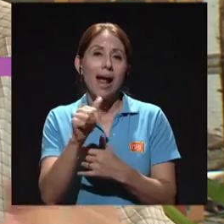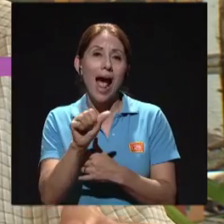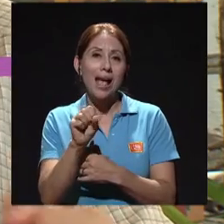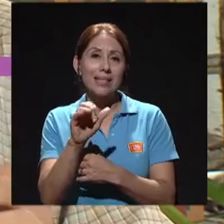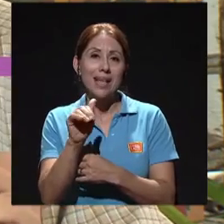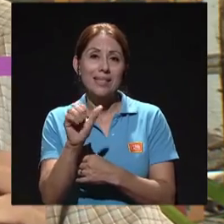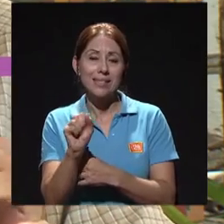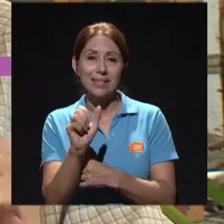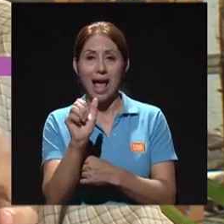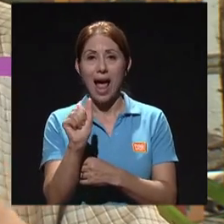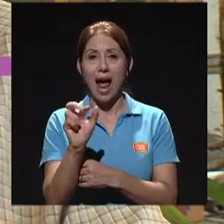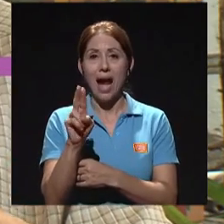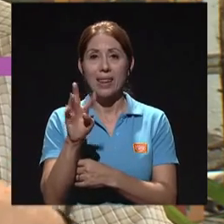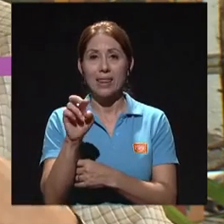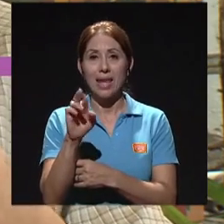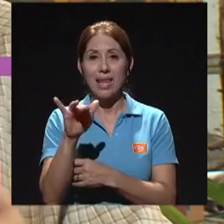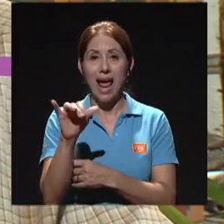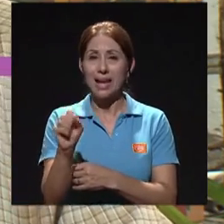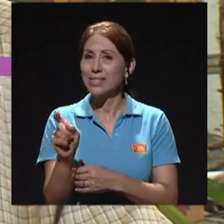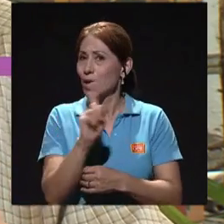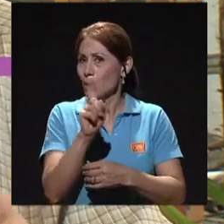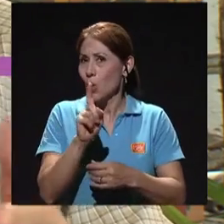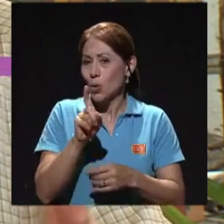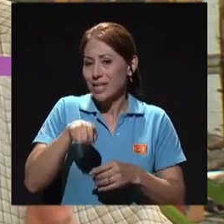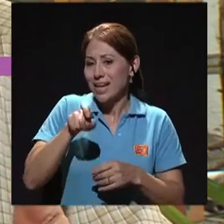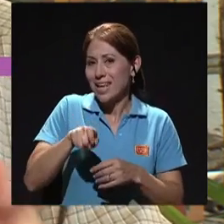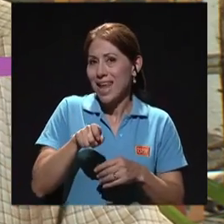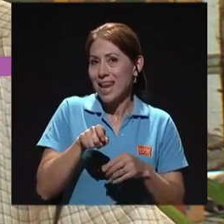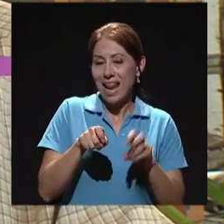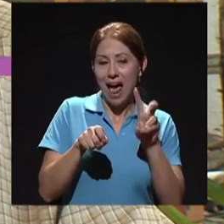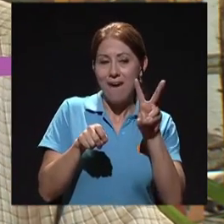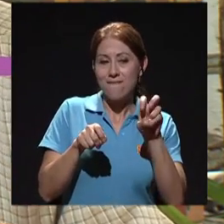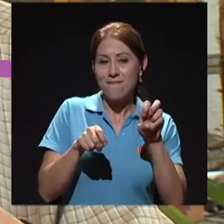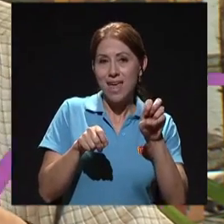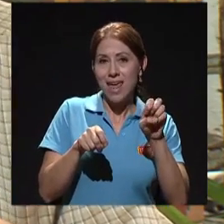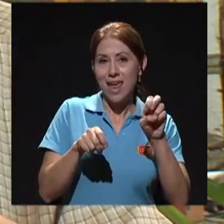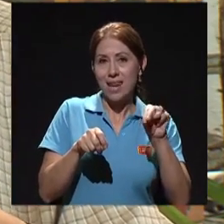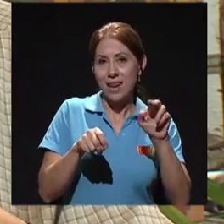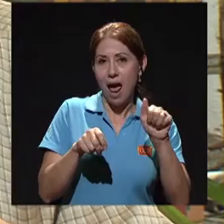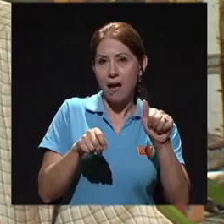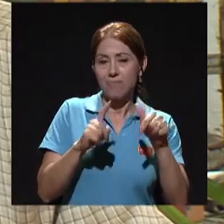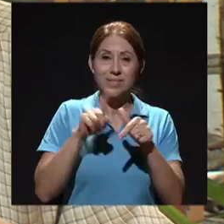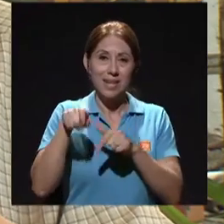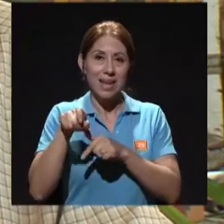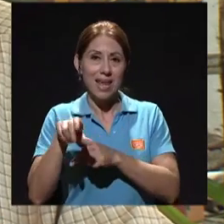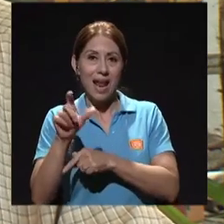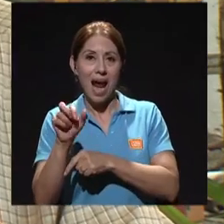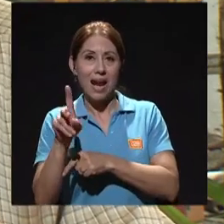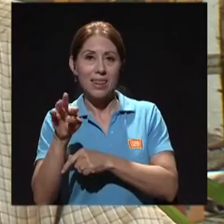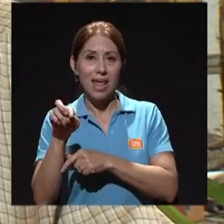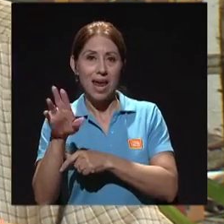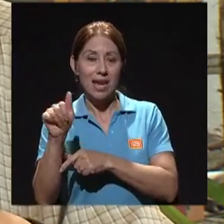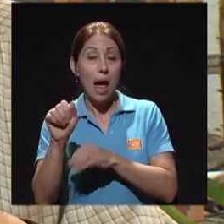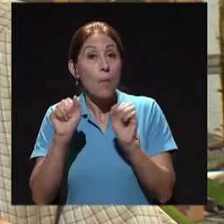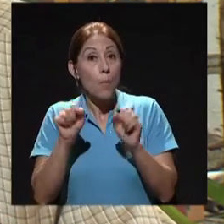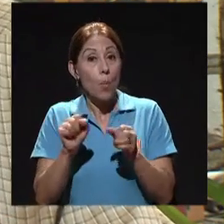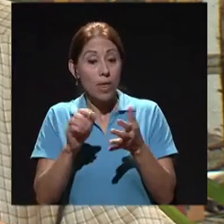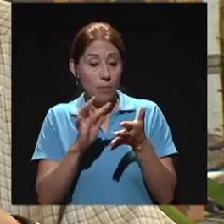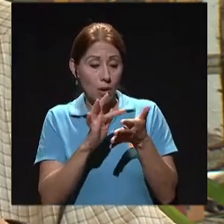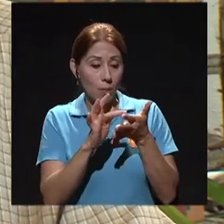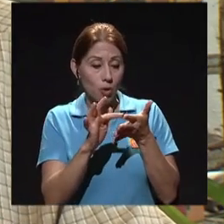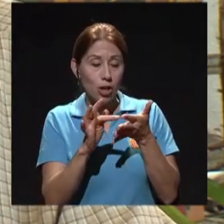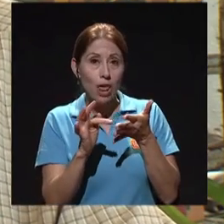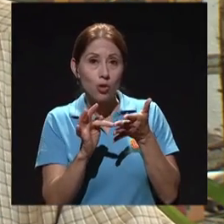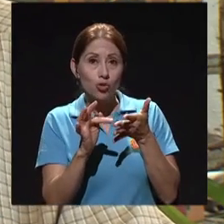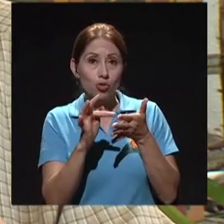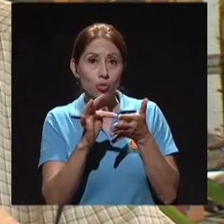arteria, no de vena, entonces es un poco más complicado. Se pueden hacer punciones a nivel de los dedos o del talón,